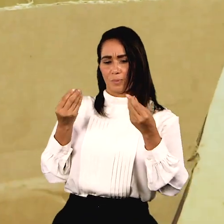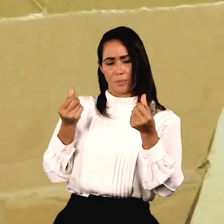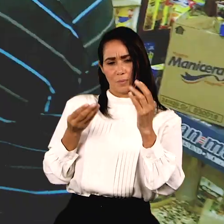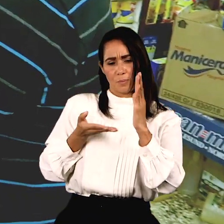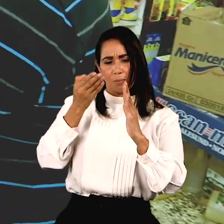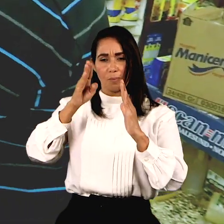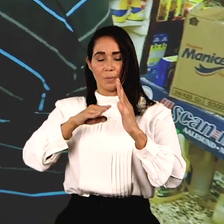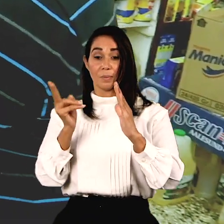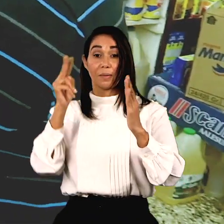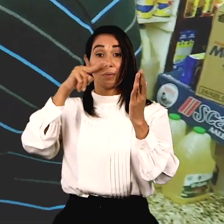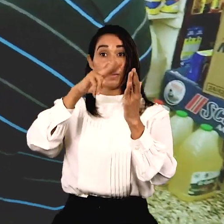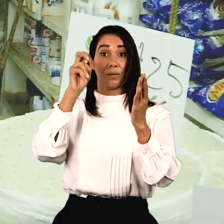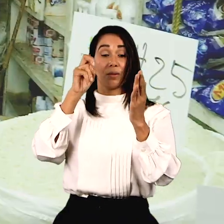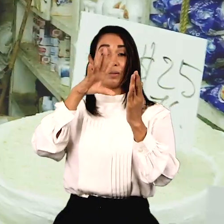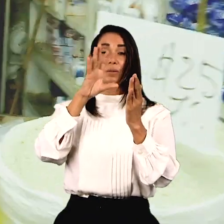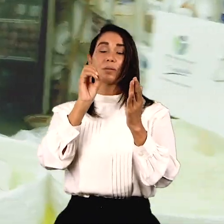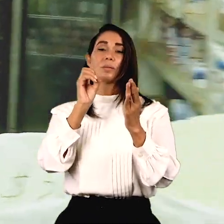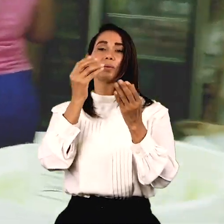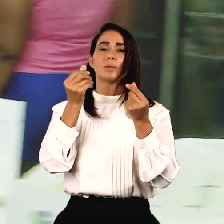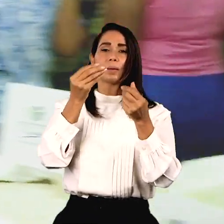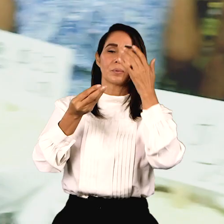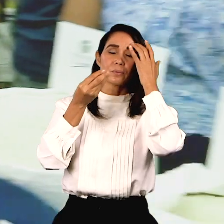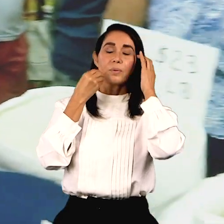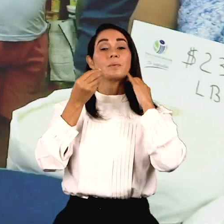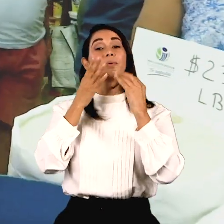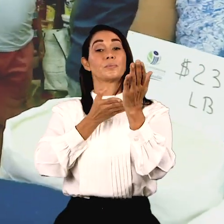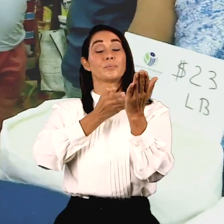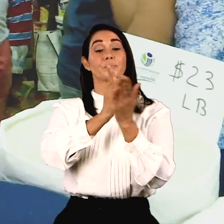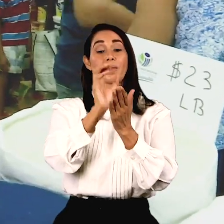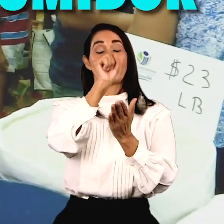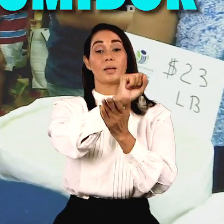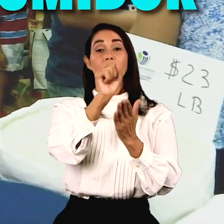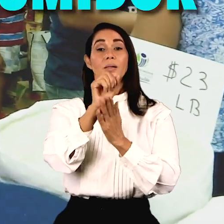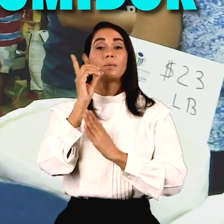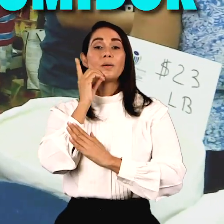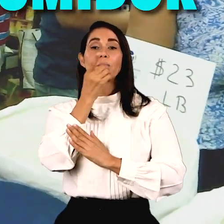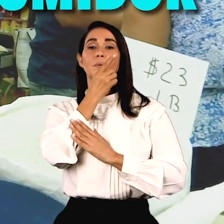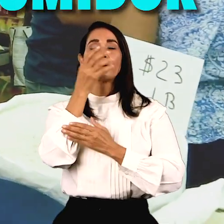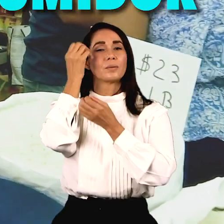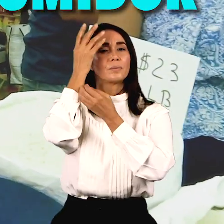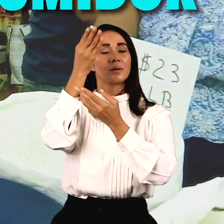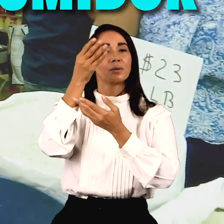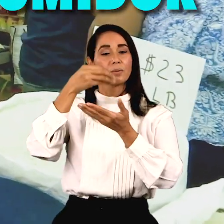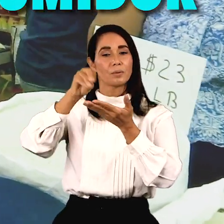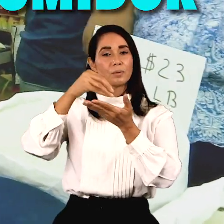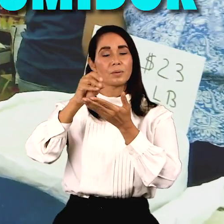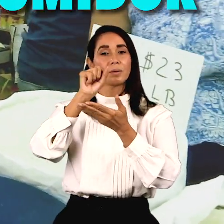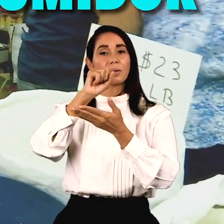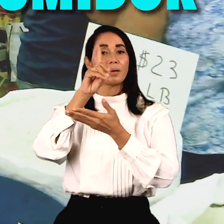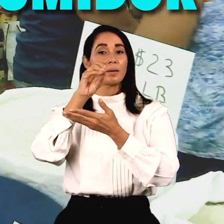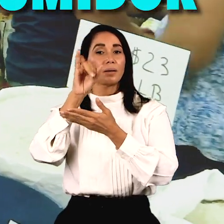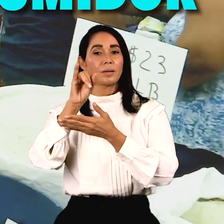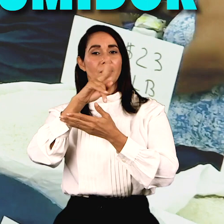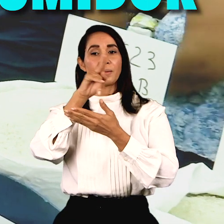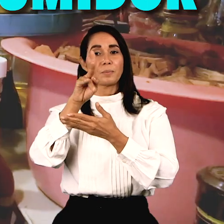precios de más de 250 productos alimenticios a través del Sistema Dominicano de